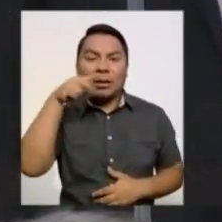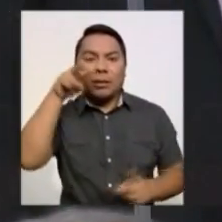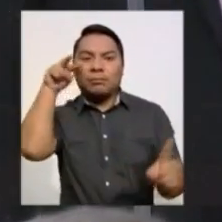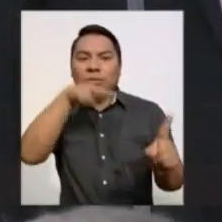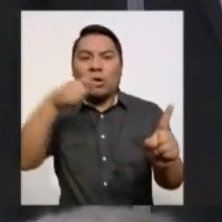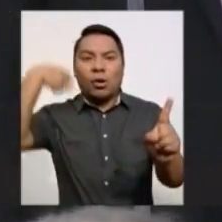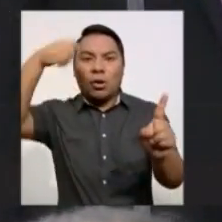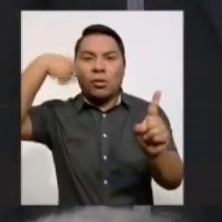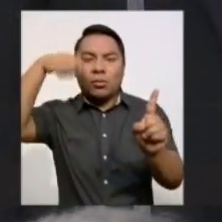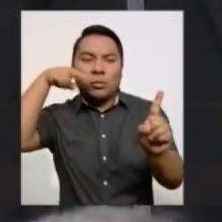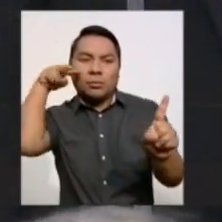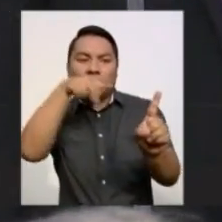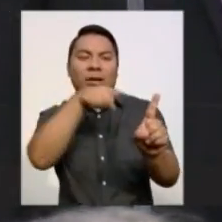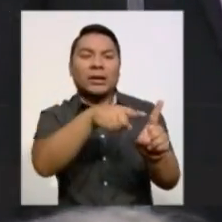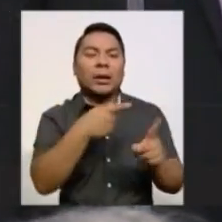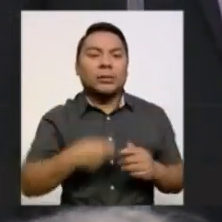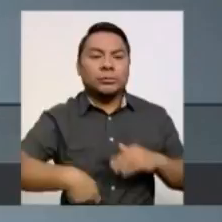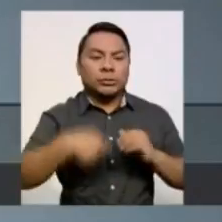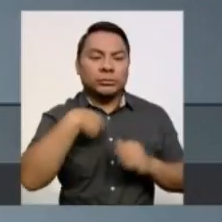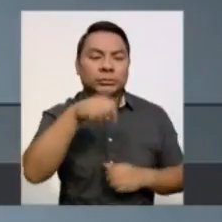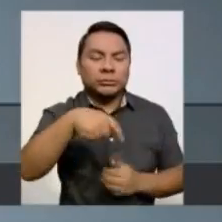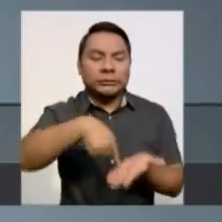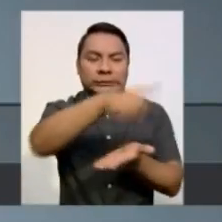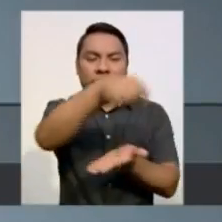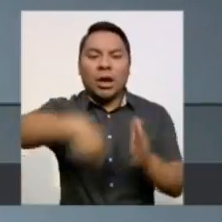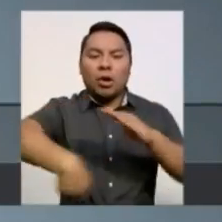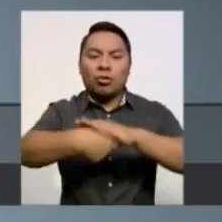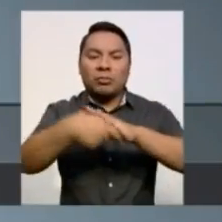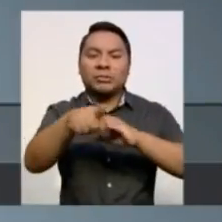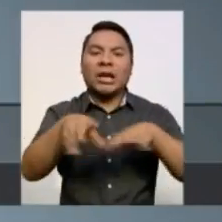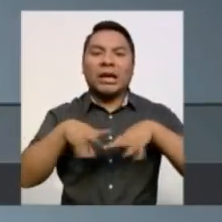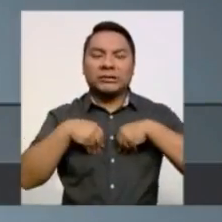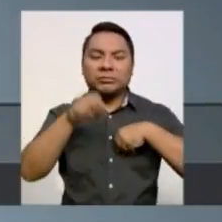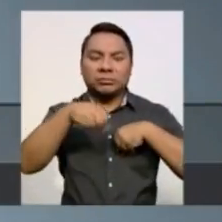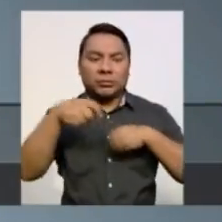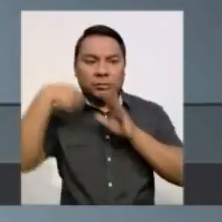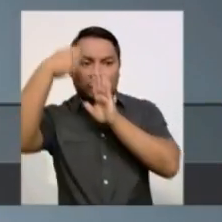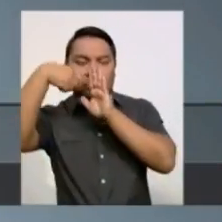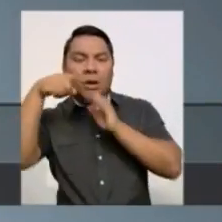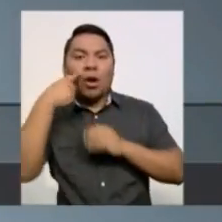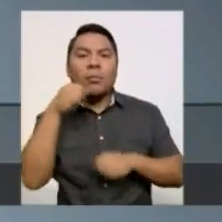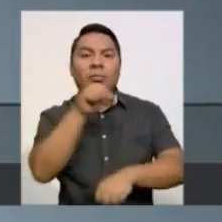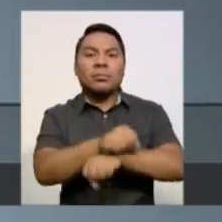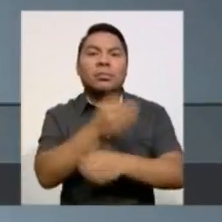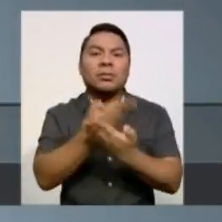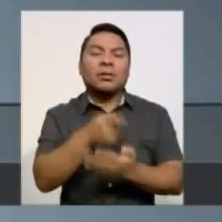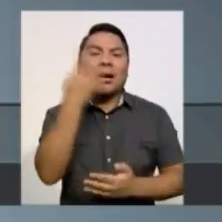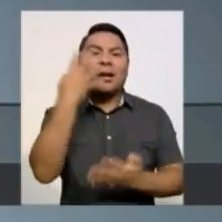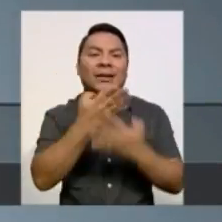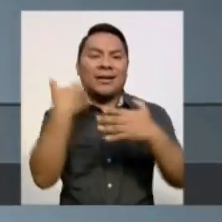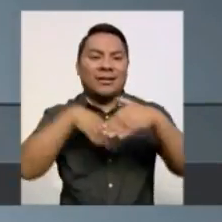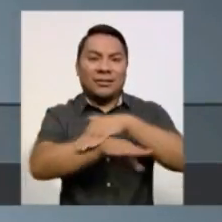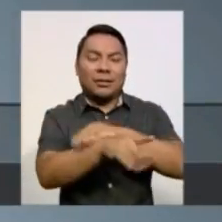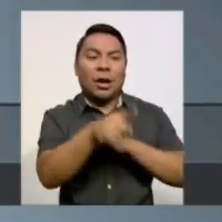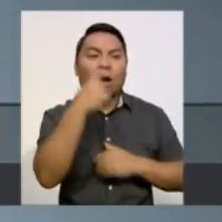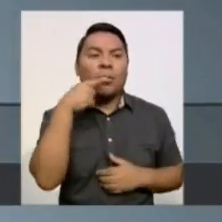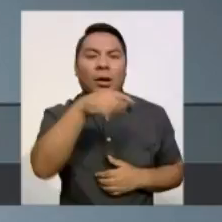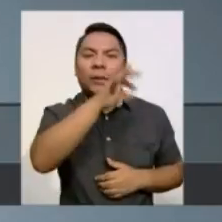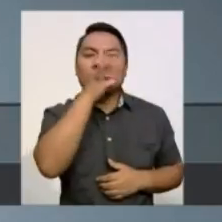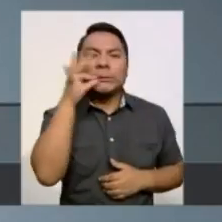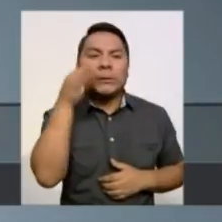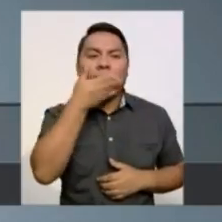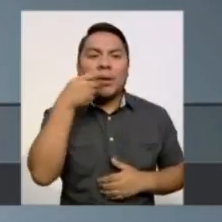del silencio del ex jefe de la Cámara de Diputados, Eduardo Cuña, quien se encuentra en prisión por participar en la trama de corrupción de Petrobras,